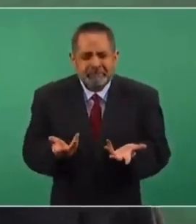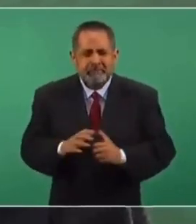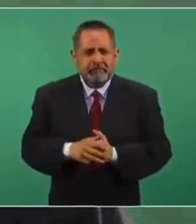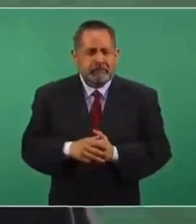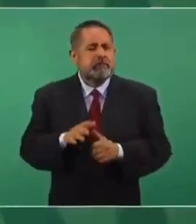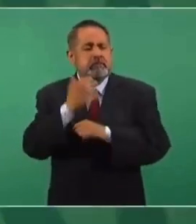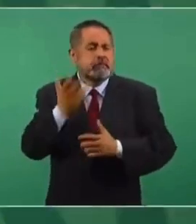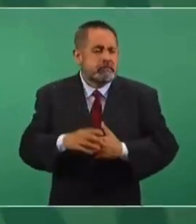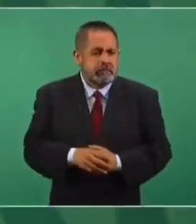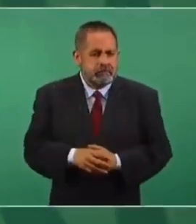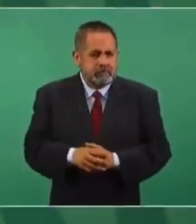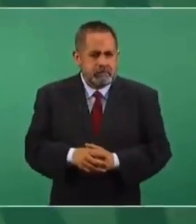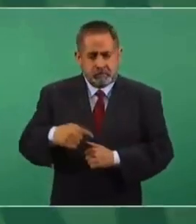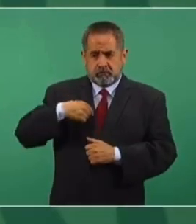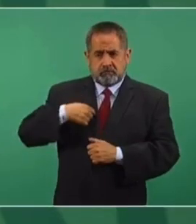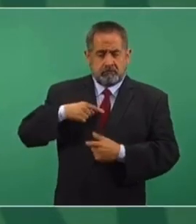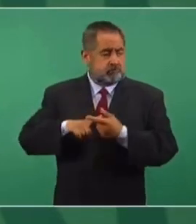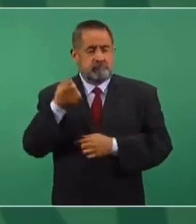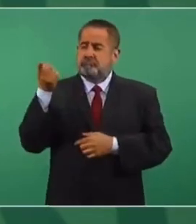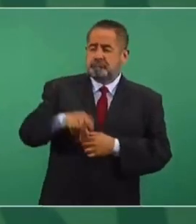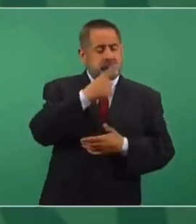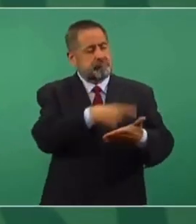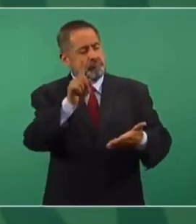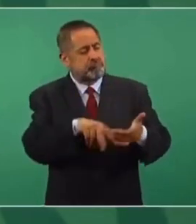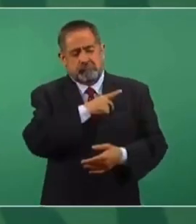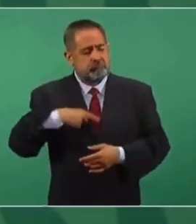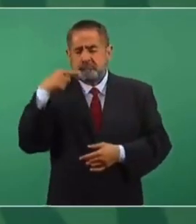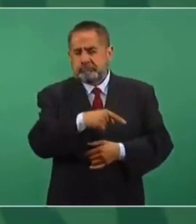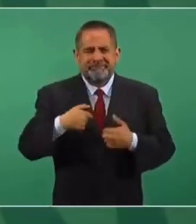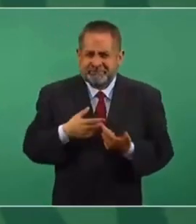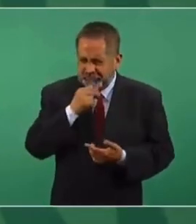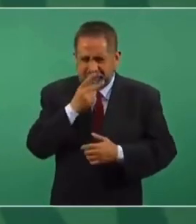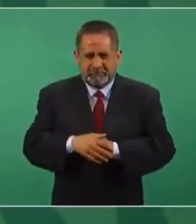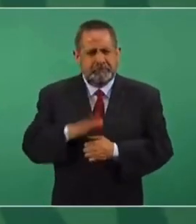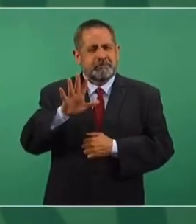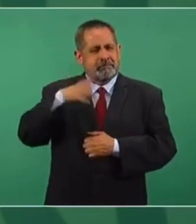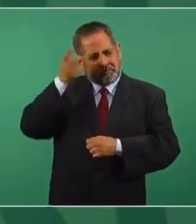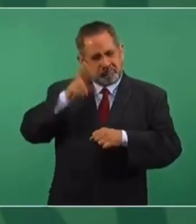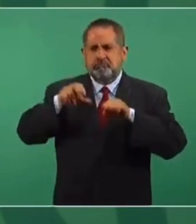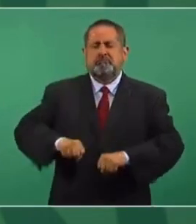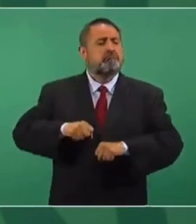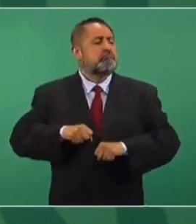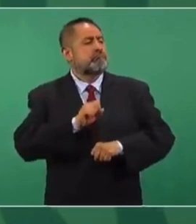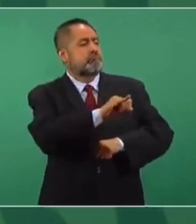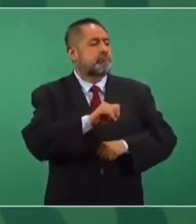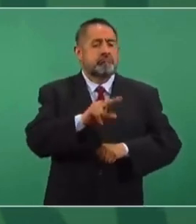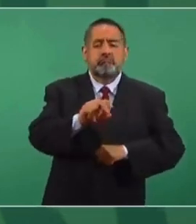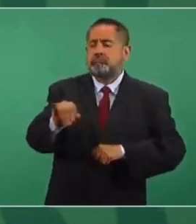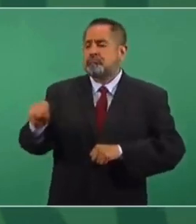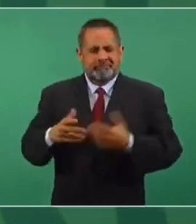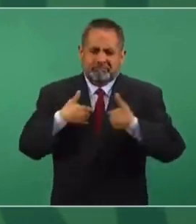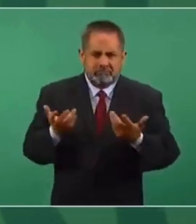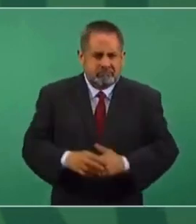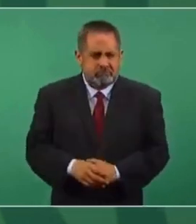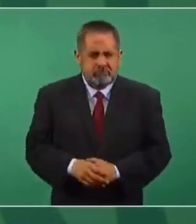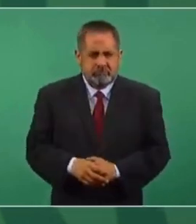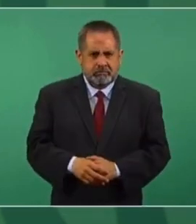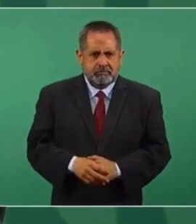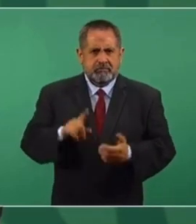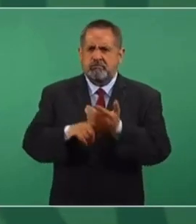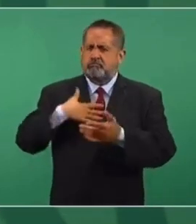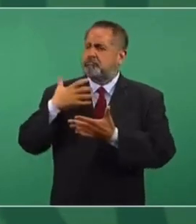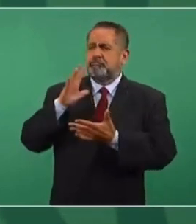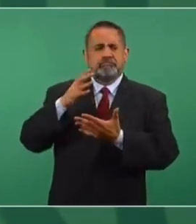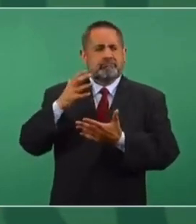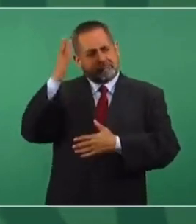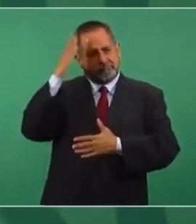¿Qué querían? Que yo desde aquí descalificara como cacique, como gran